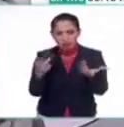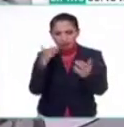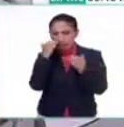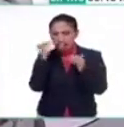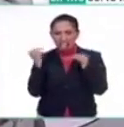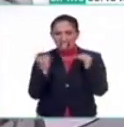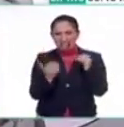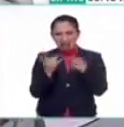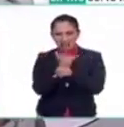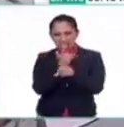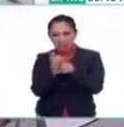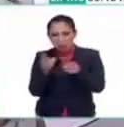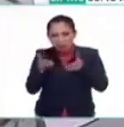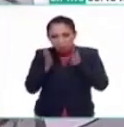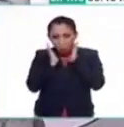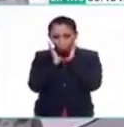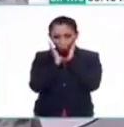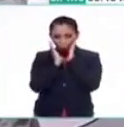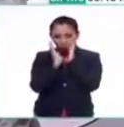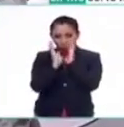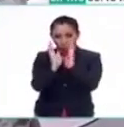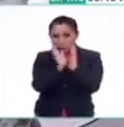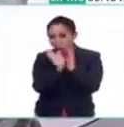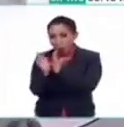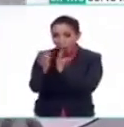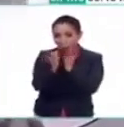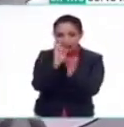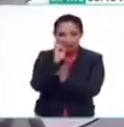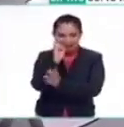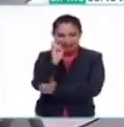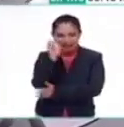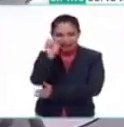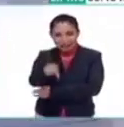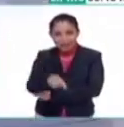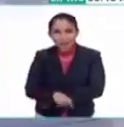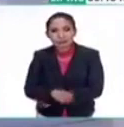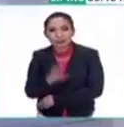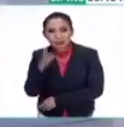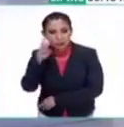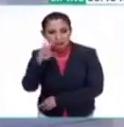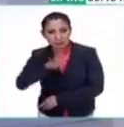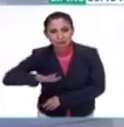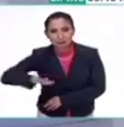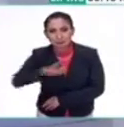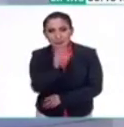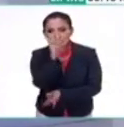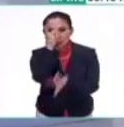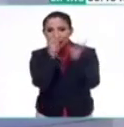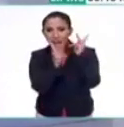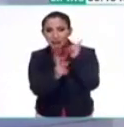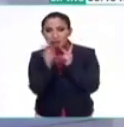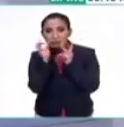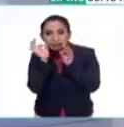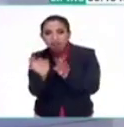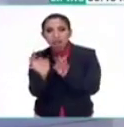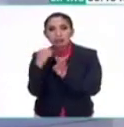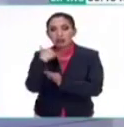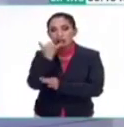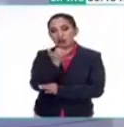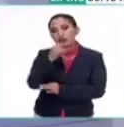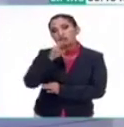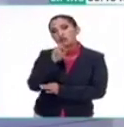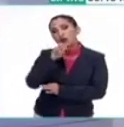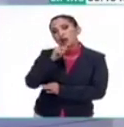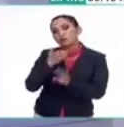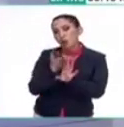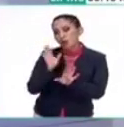totalmente estrechas y que van ondulando. Ahí estamos viendo justamente el paisaje con estas plantas que son yucas, muy